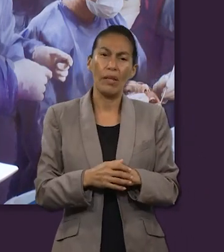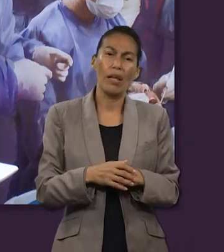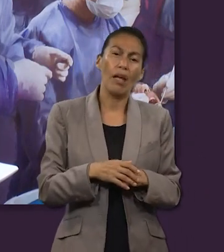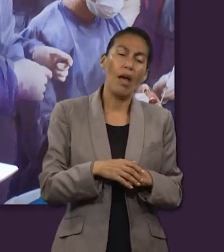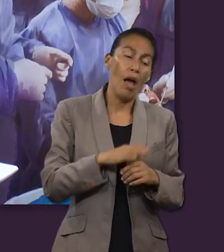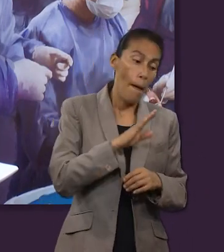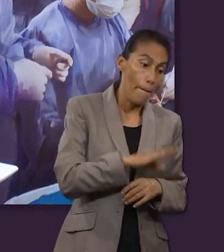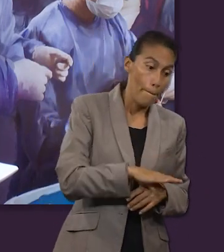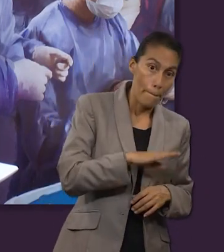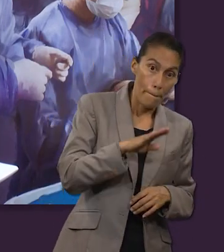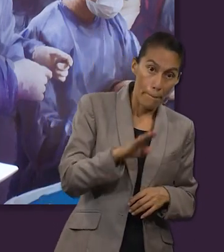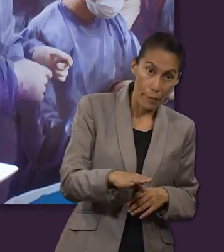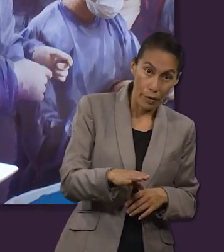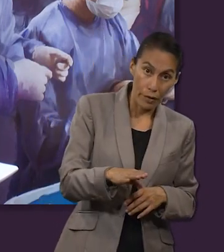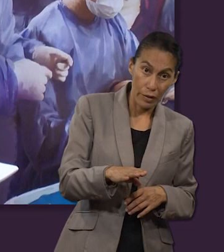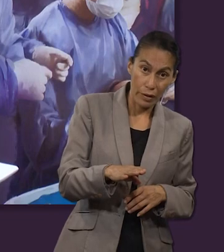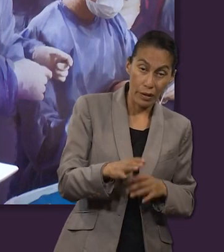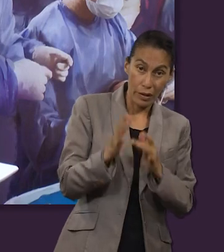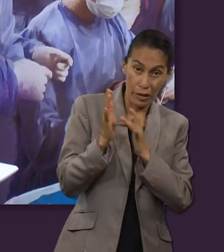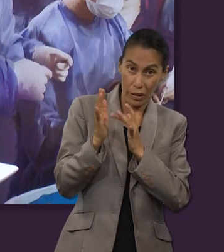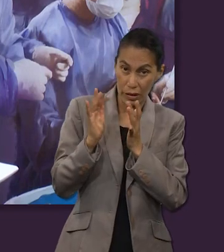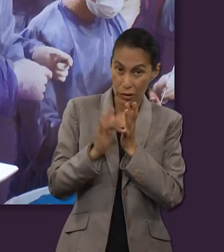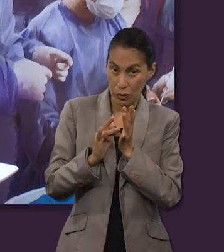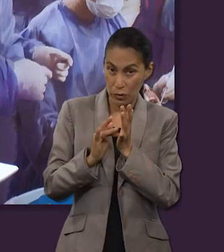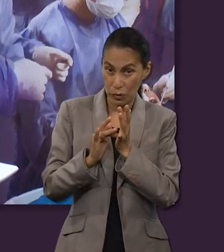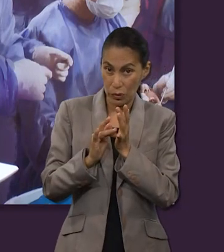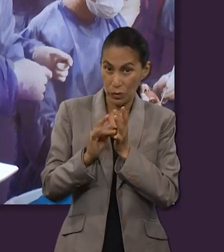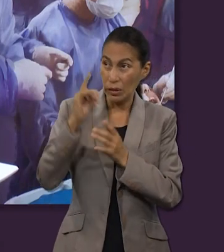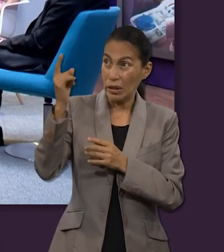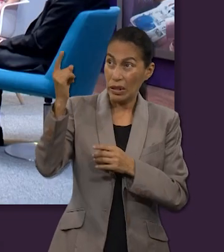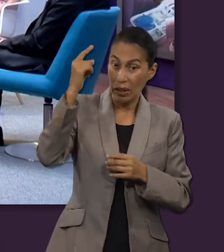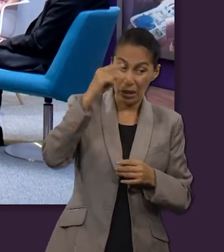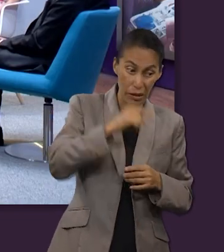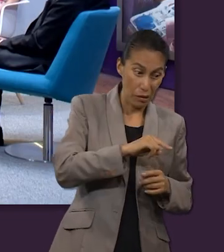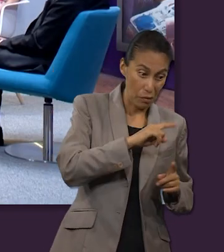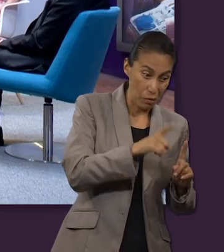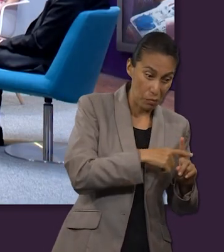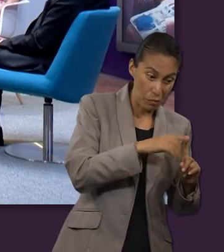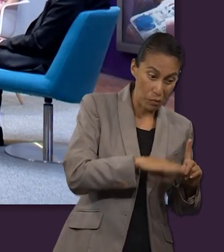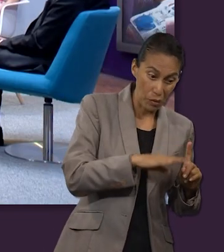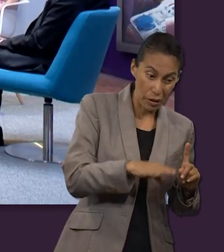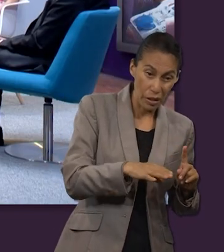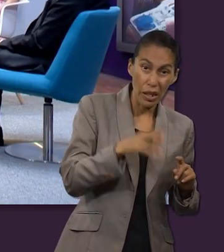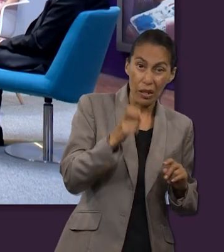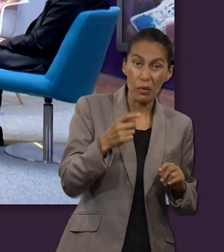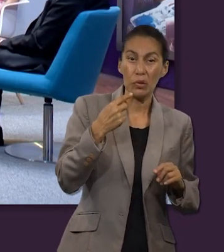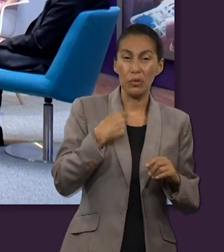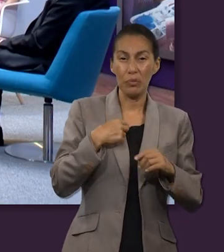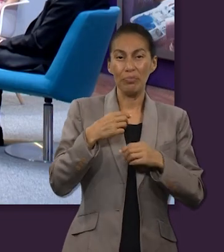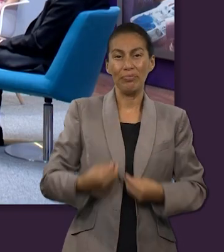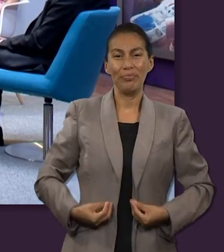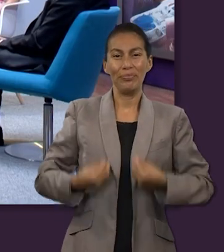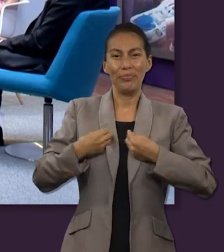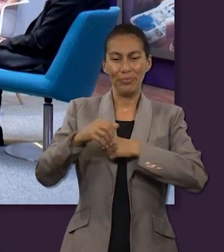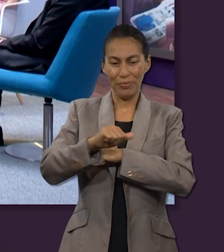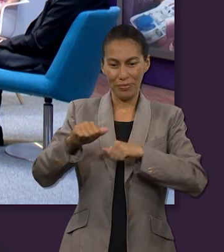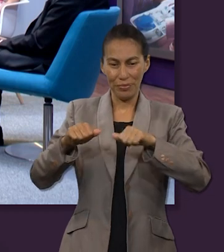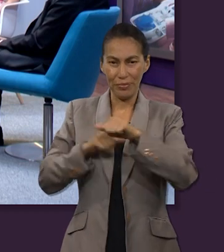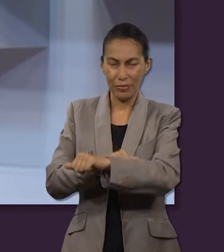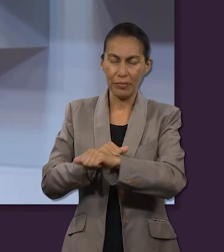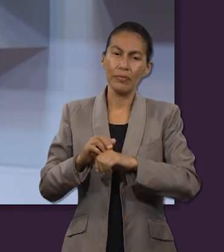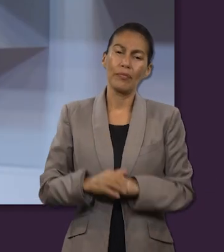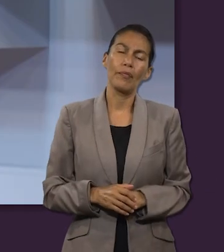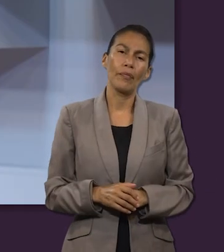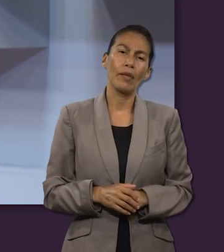es que esa muerte realmente lo que iba a hacer era darnos a nosotros la vida. Muchas gracias, Ruth. Y como dice